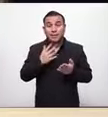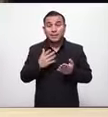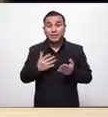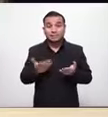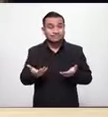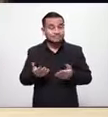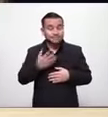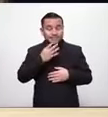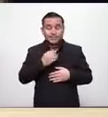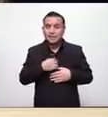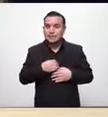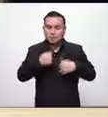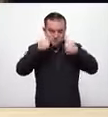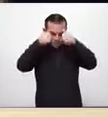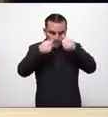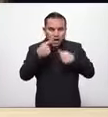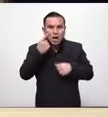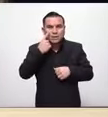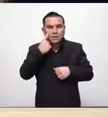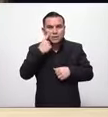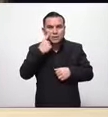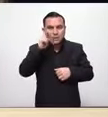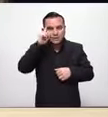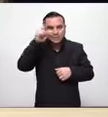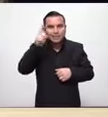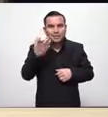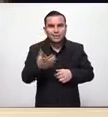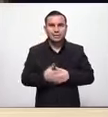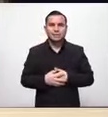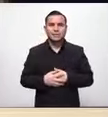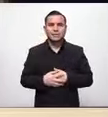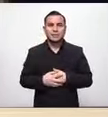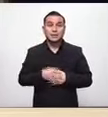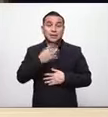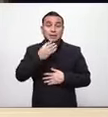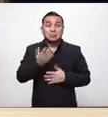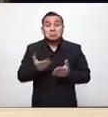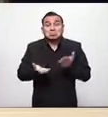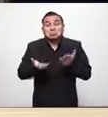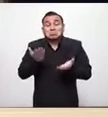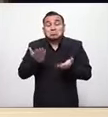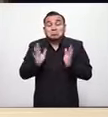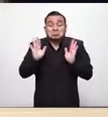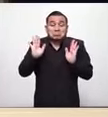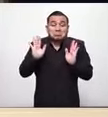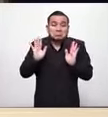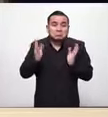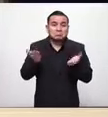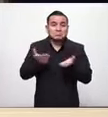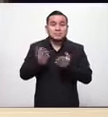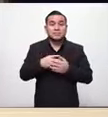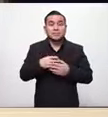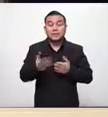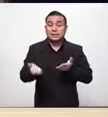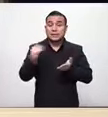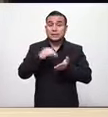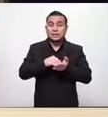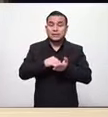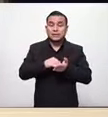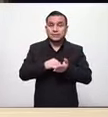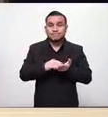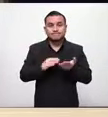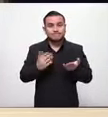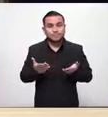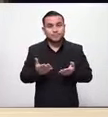el ejecutivo o sea de donde se les ocurre más sin embargo lo están haciendo pero repito una vez